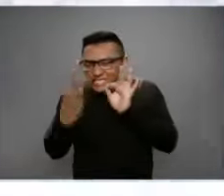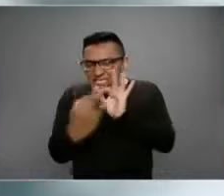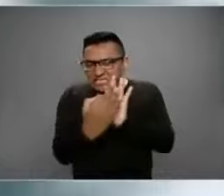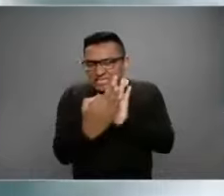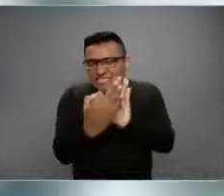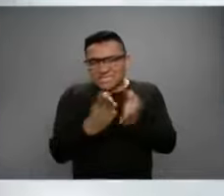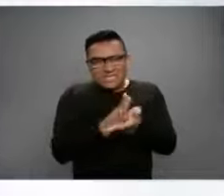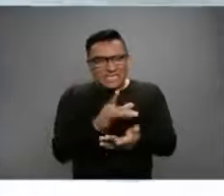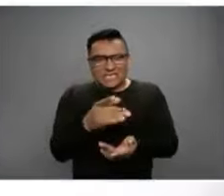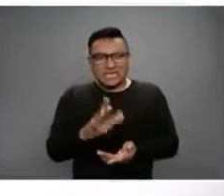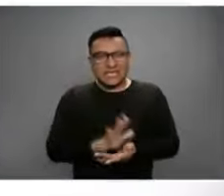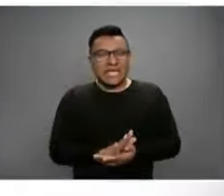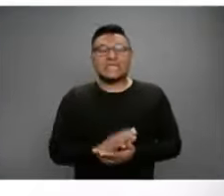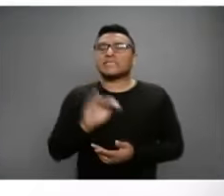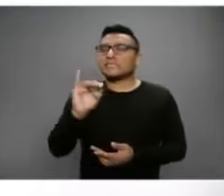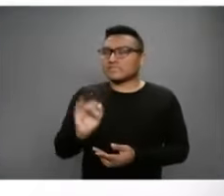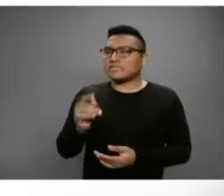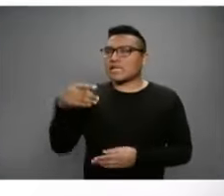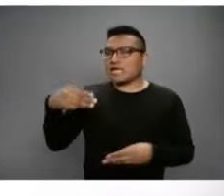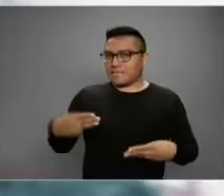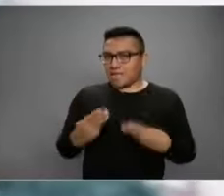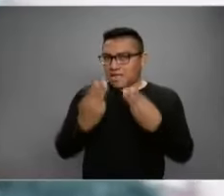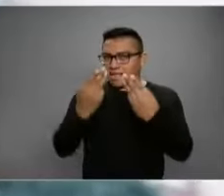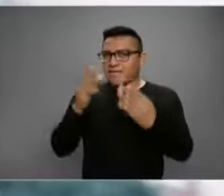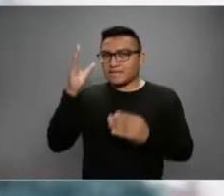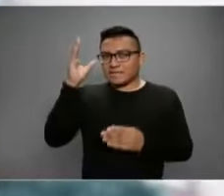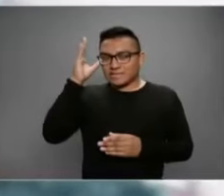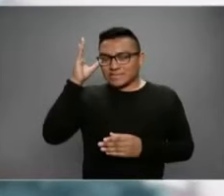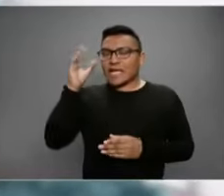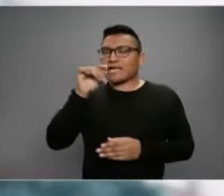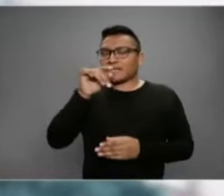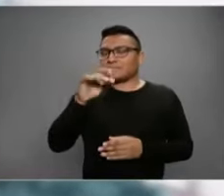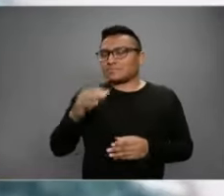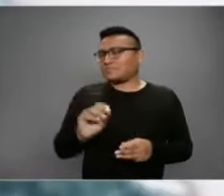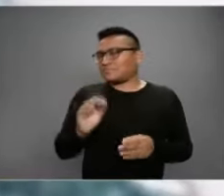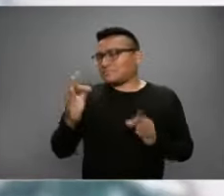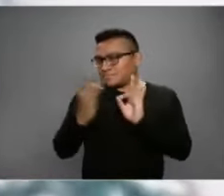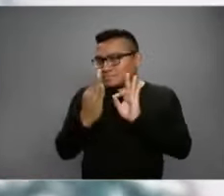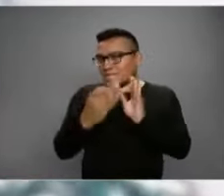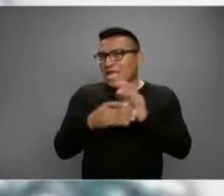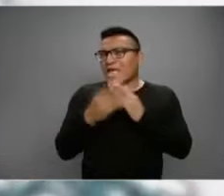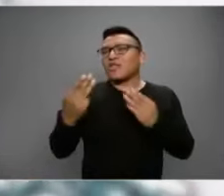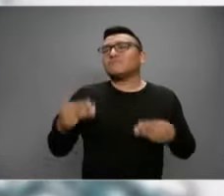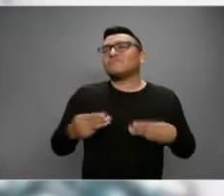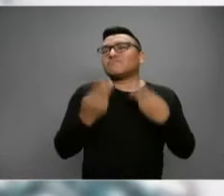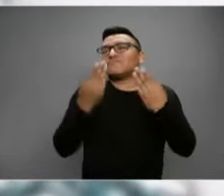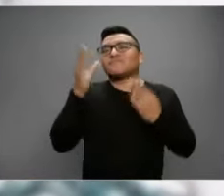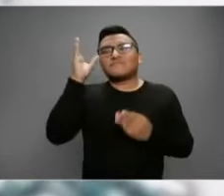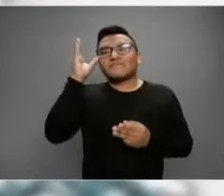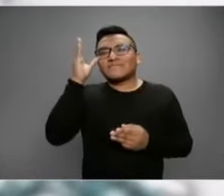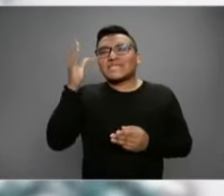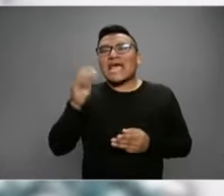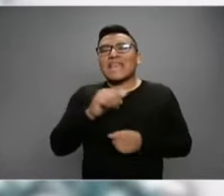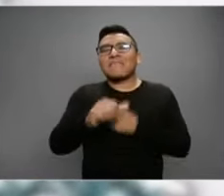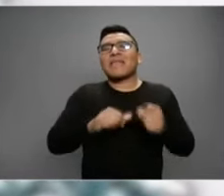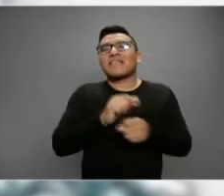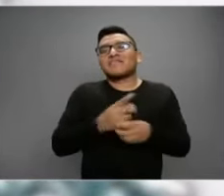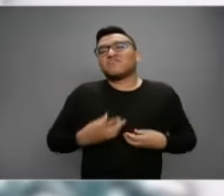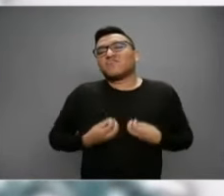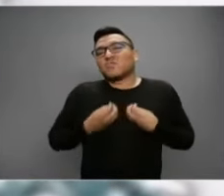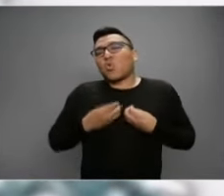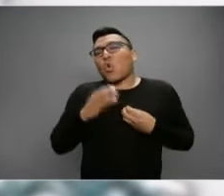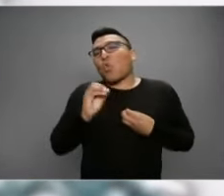a este mercado. En China, regularmente los mercados tienen animales vivos y muertos. Y